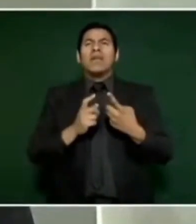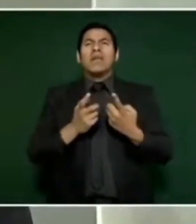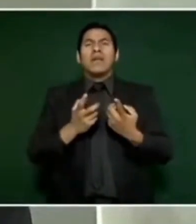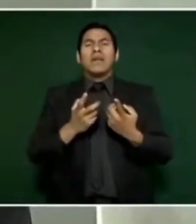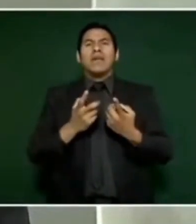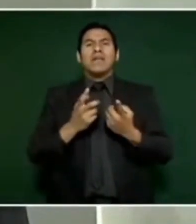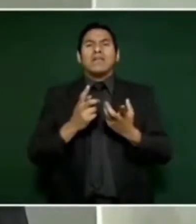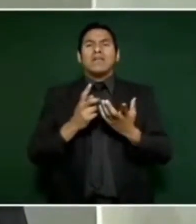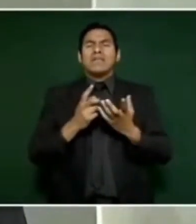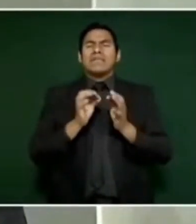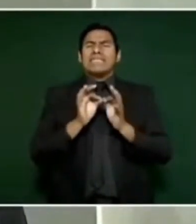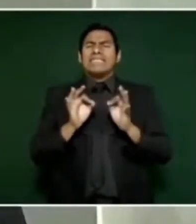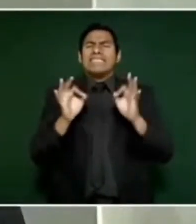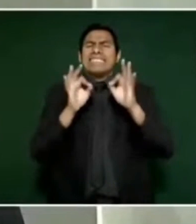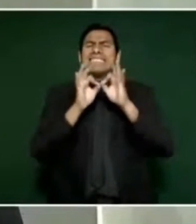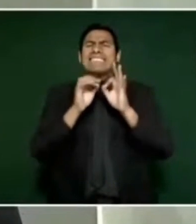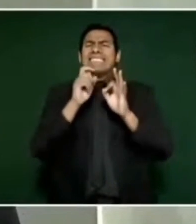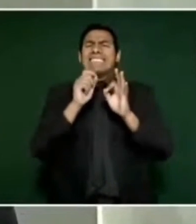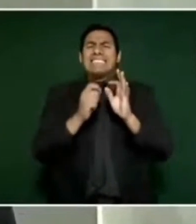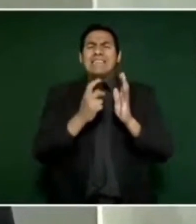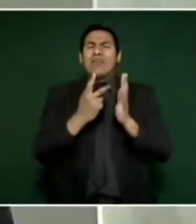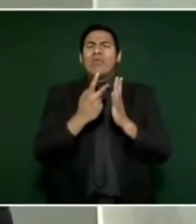Yo creo que eso es muy importante.